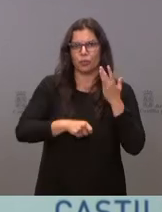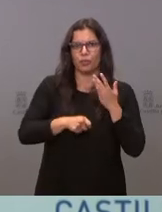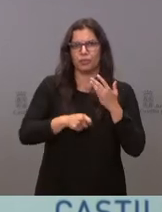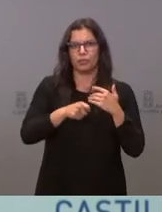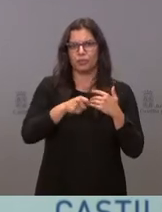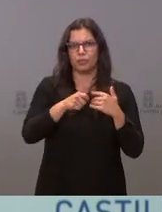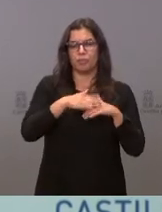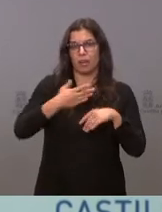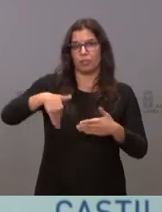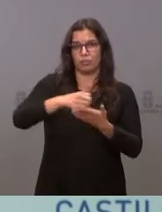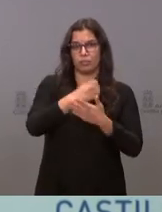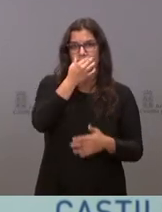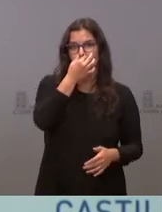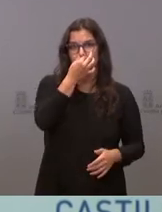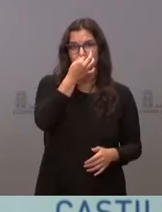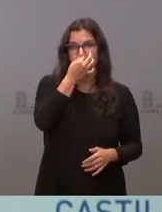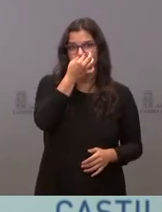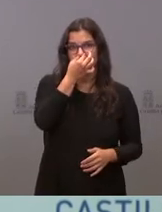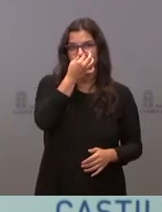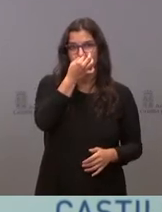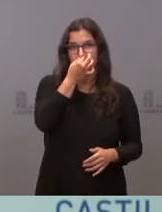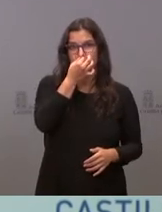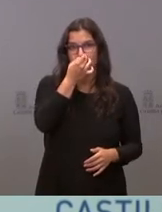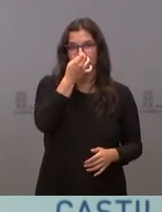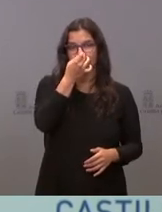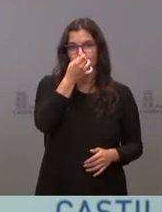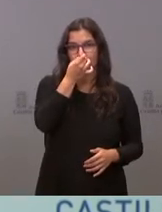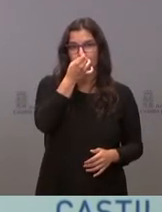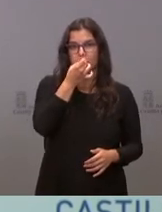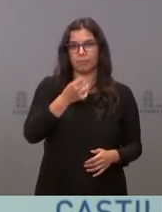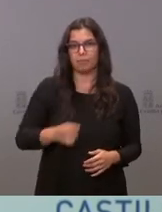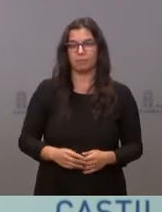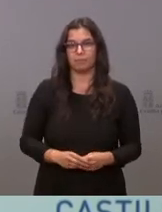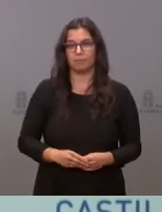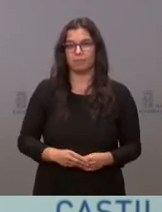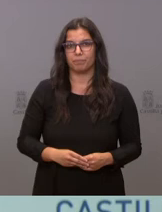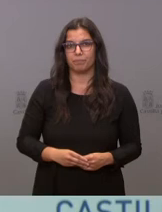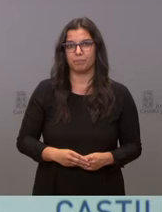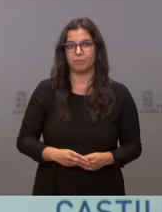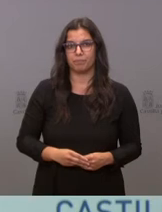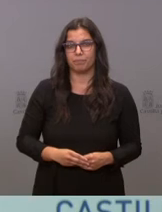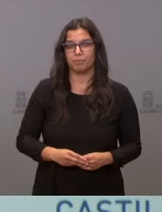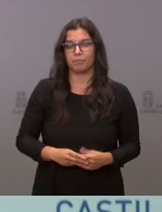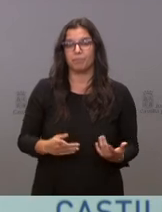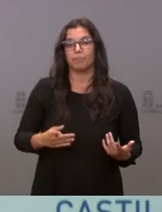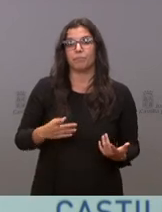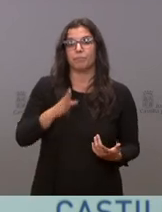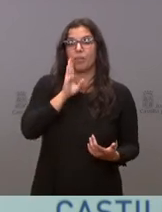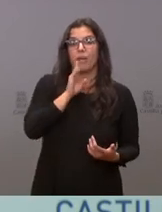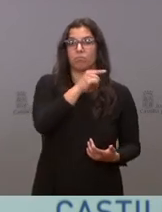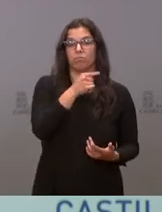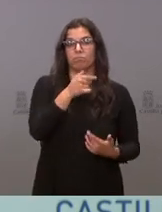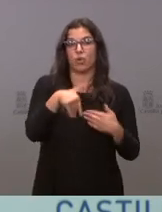conciudadanos. Como bien has dicho, este es un gobierno de innovación